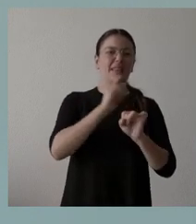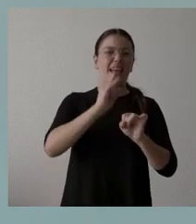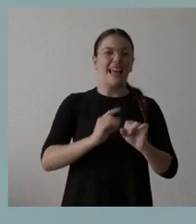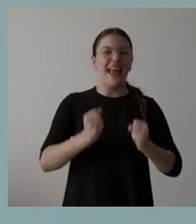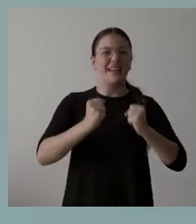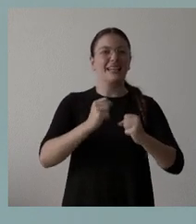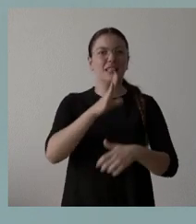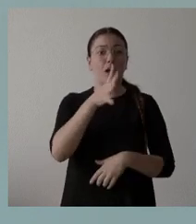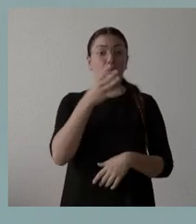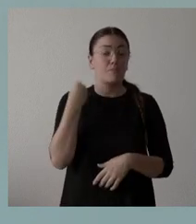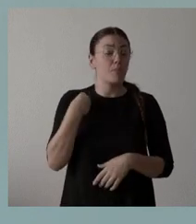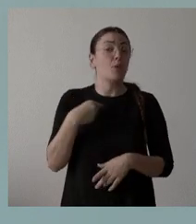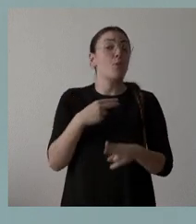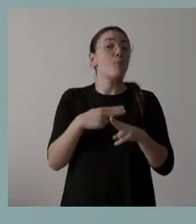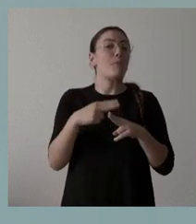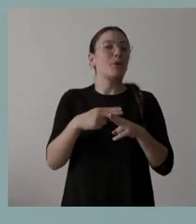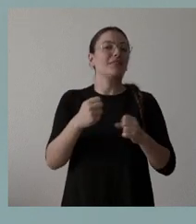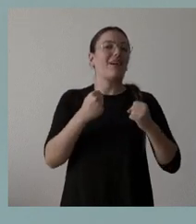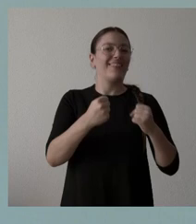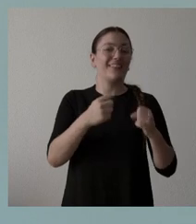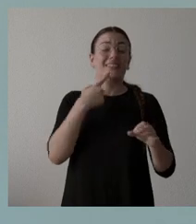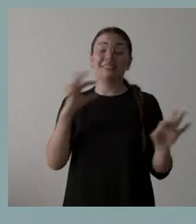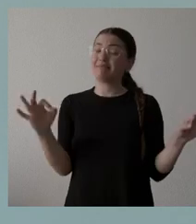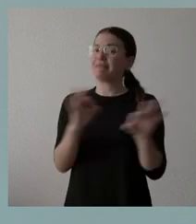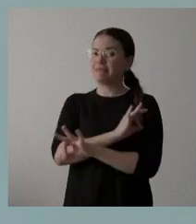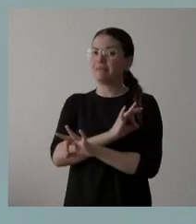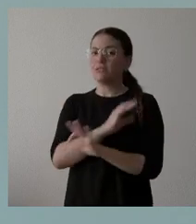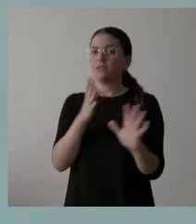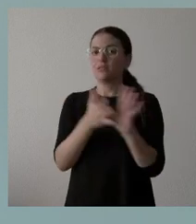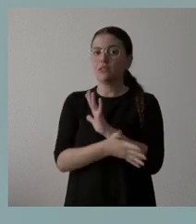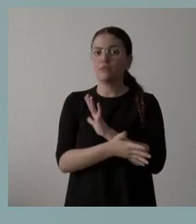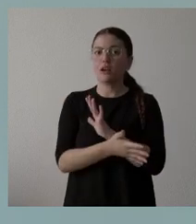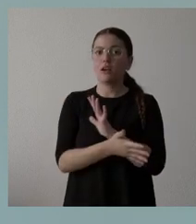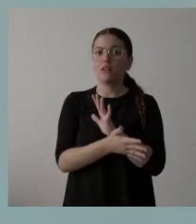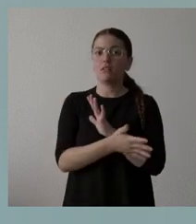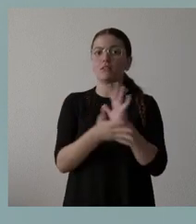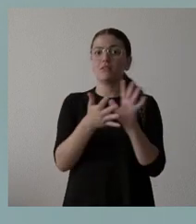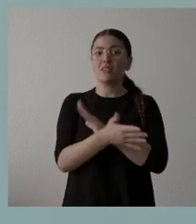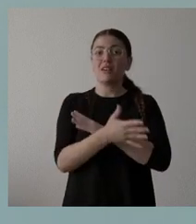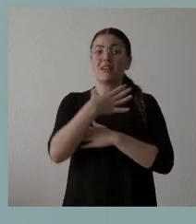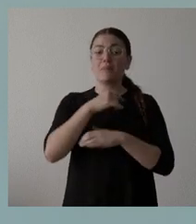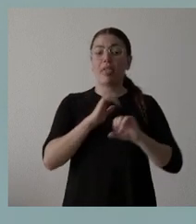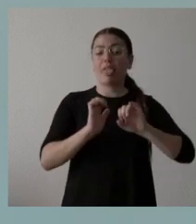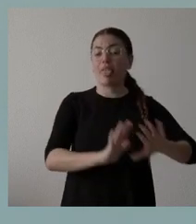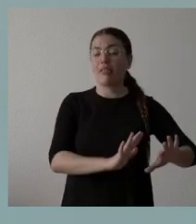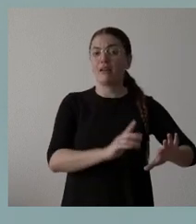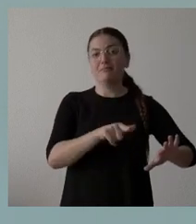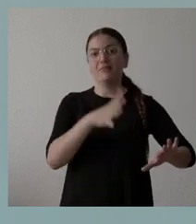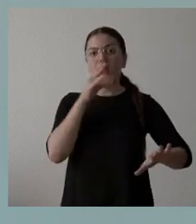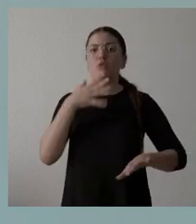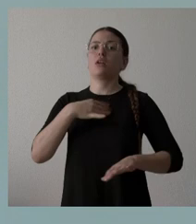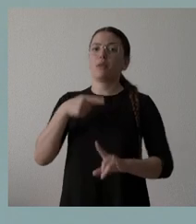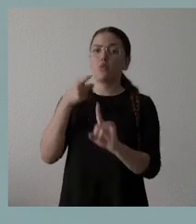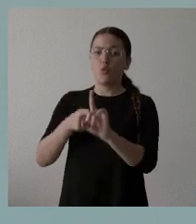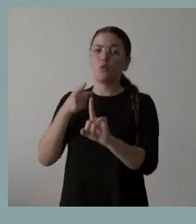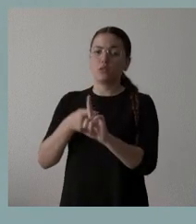política energética equivocada que ha abandonado determinadas producciones que hubieran sido muy útiles en este contexto y en este